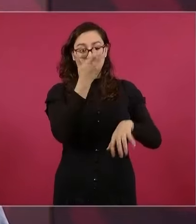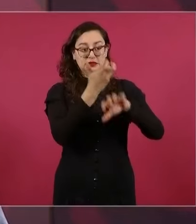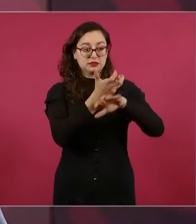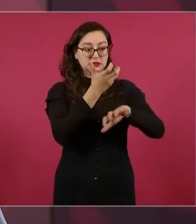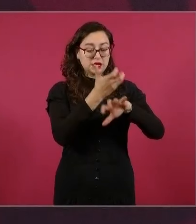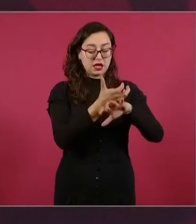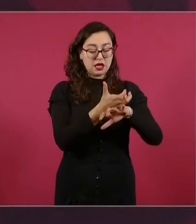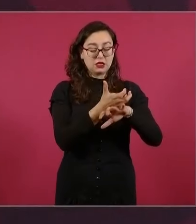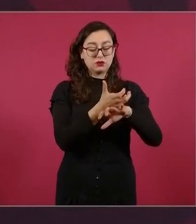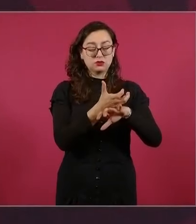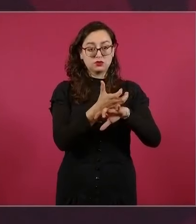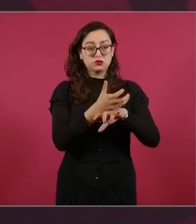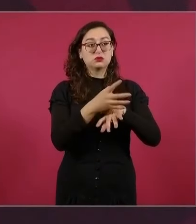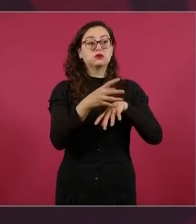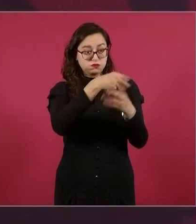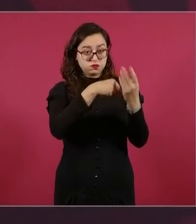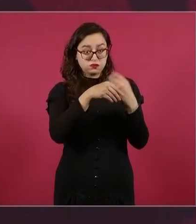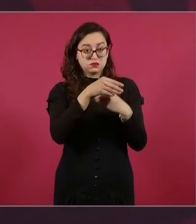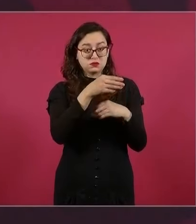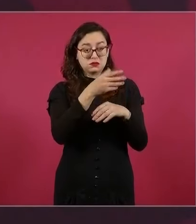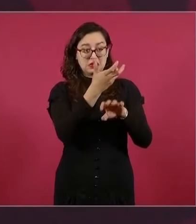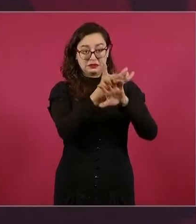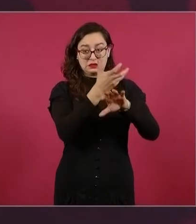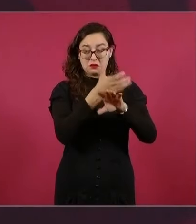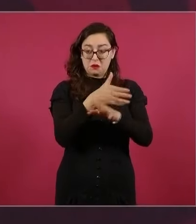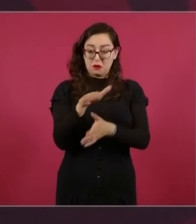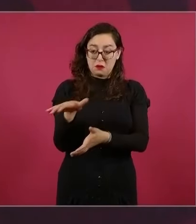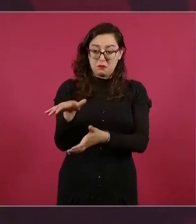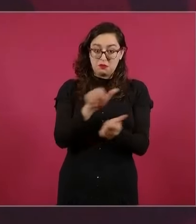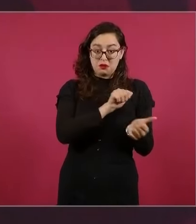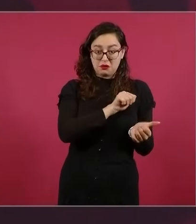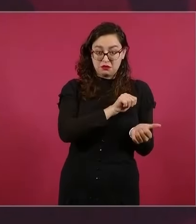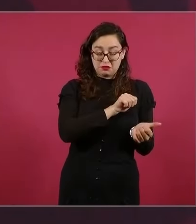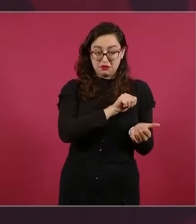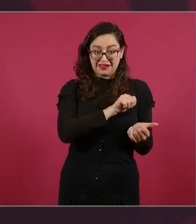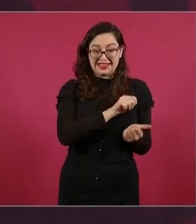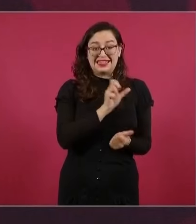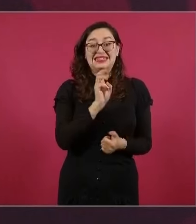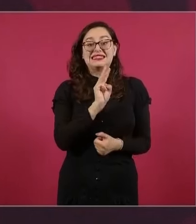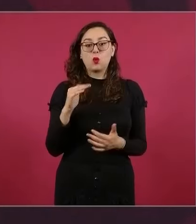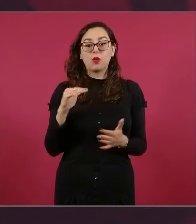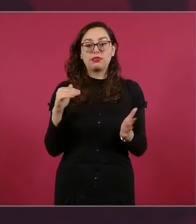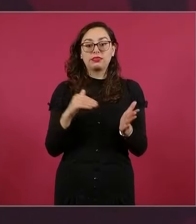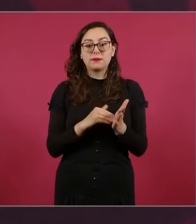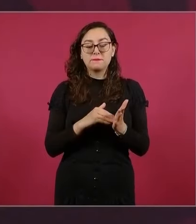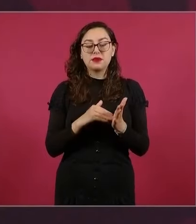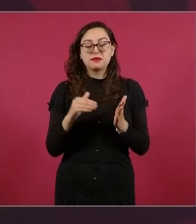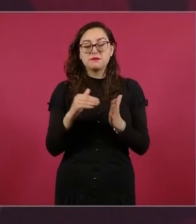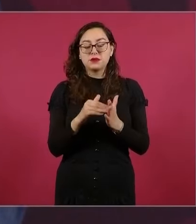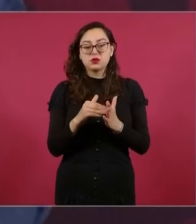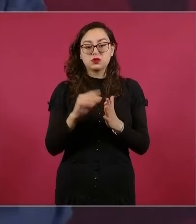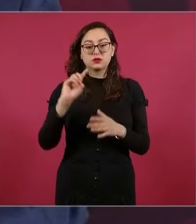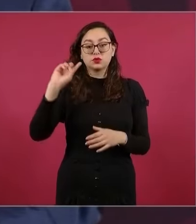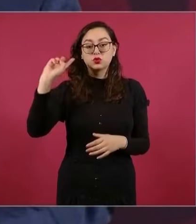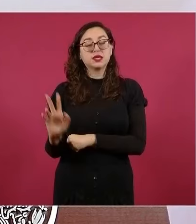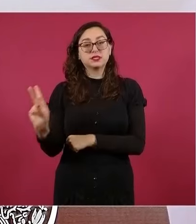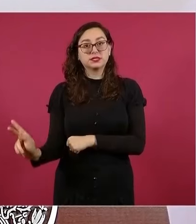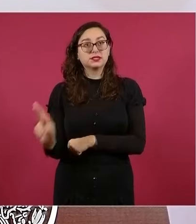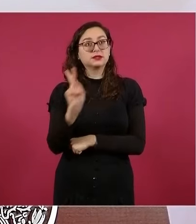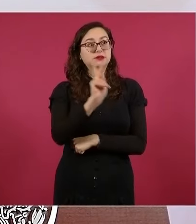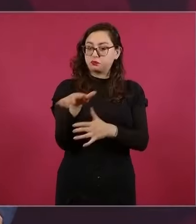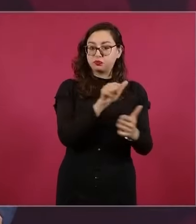que viven, trabajan en Estados Unidos alrededor de 350 mil millones de dólares